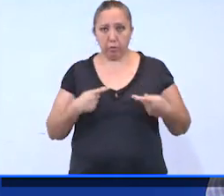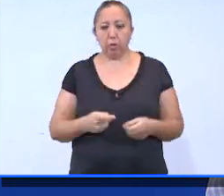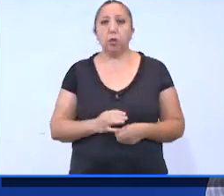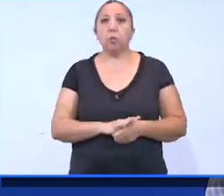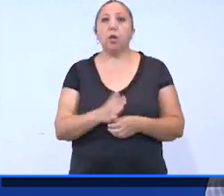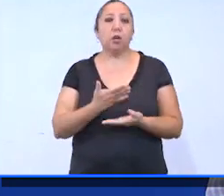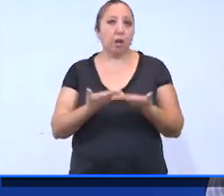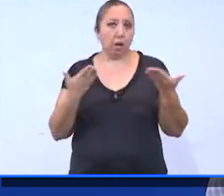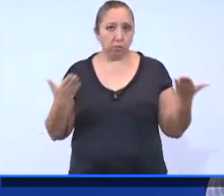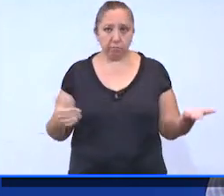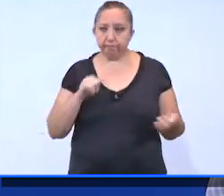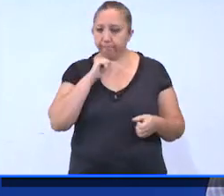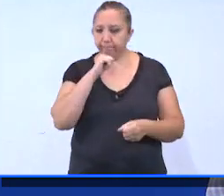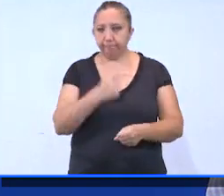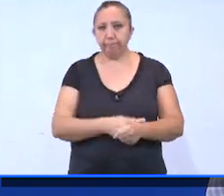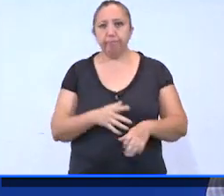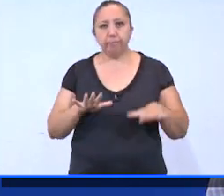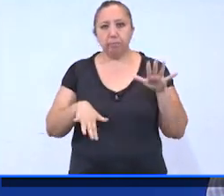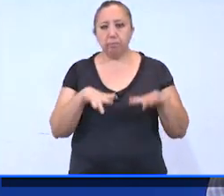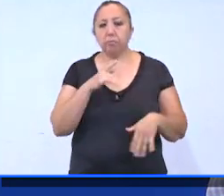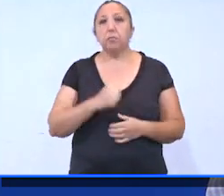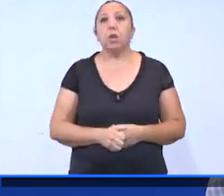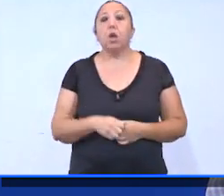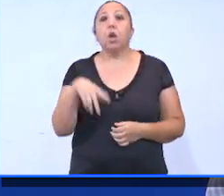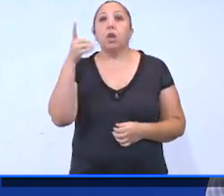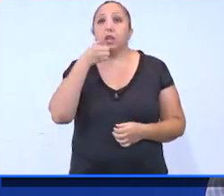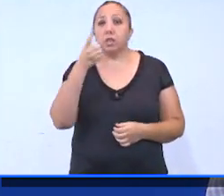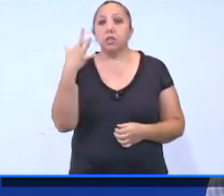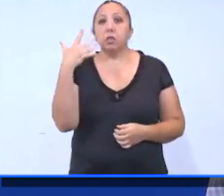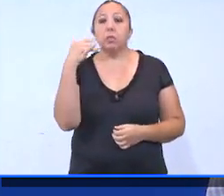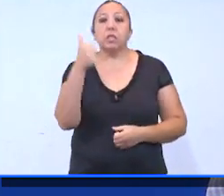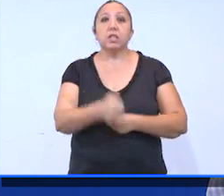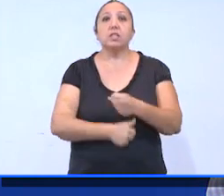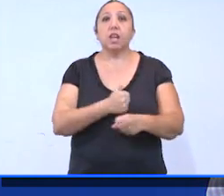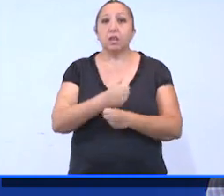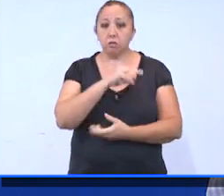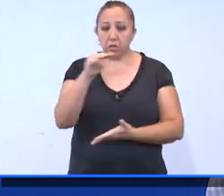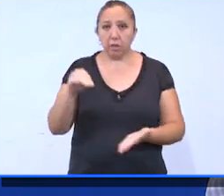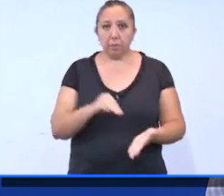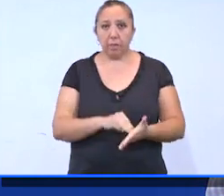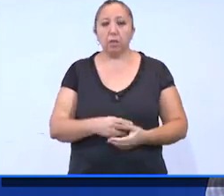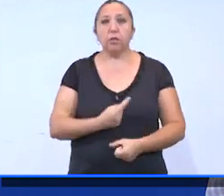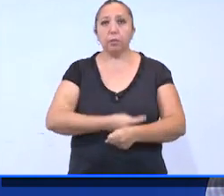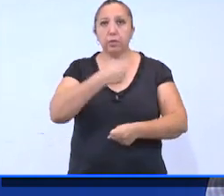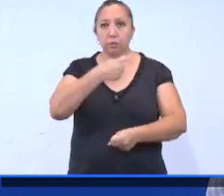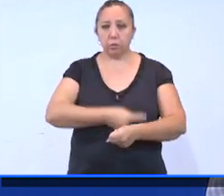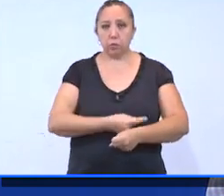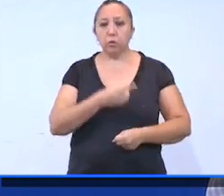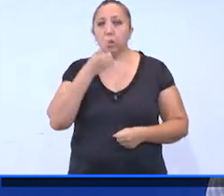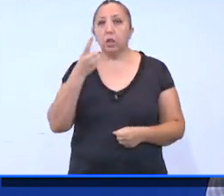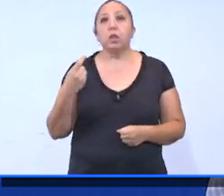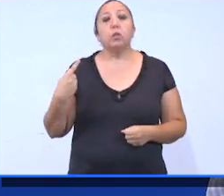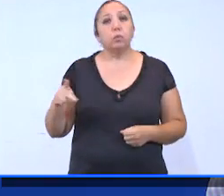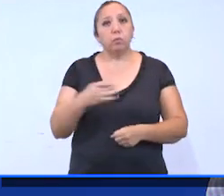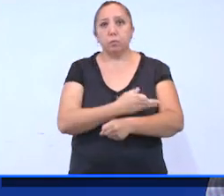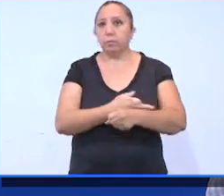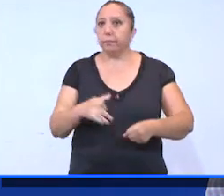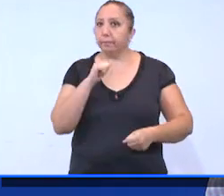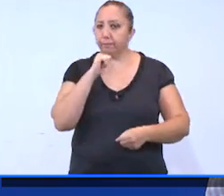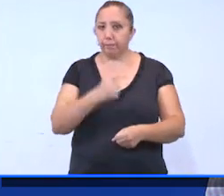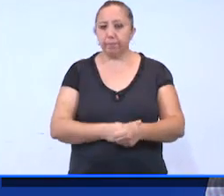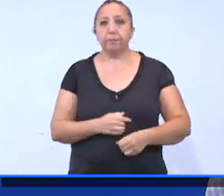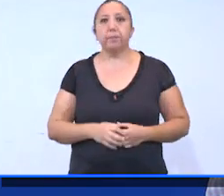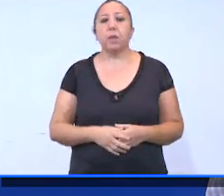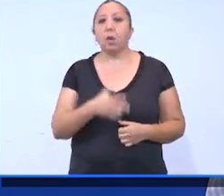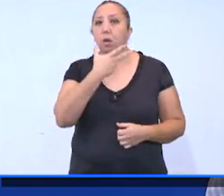la cual ha presentado síntomas leves. Una mujer de 56 años de Mérida, con hipertensión, sus contactos no reportan síntomas.